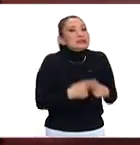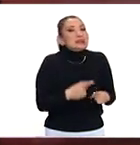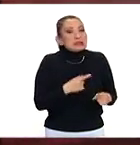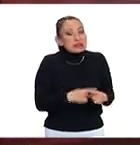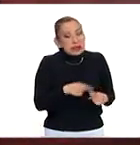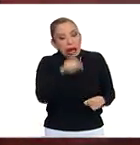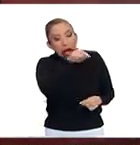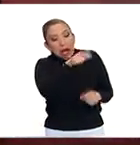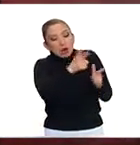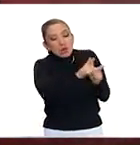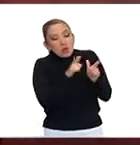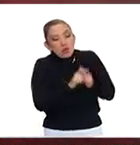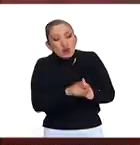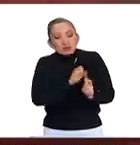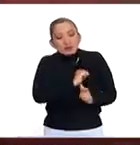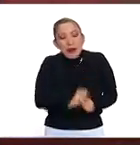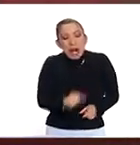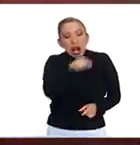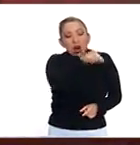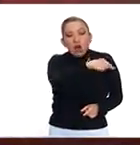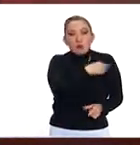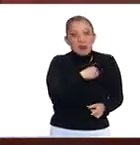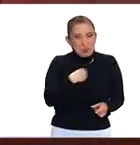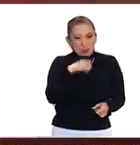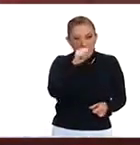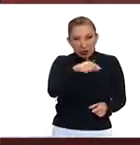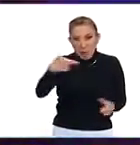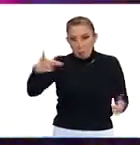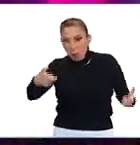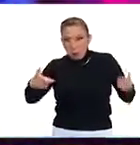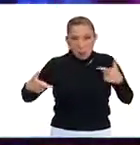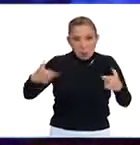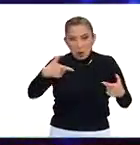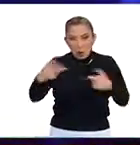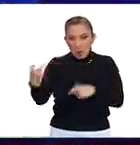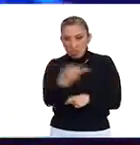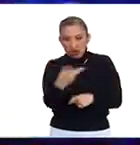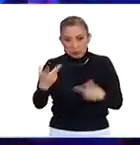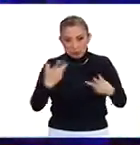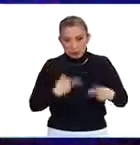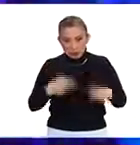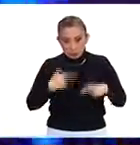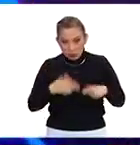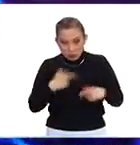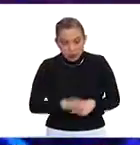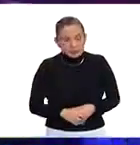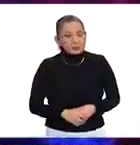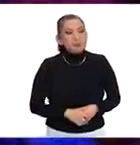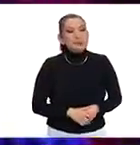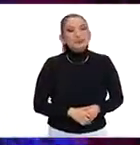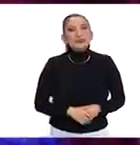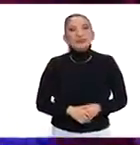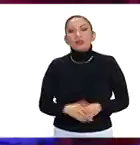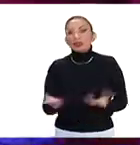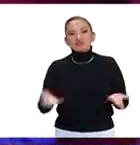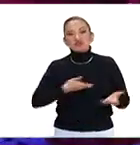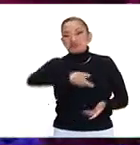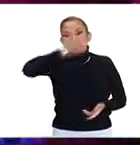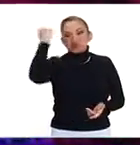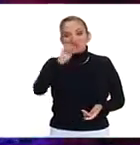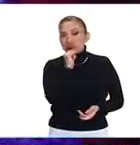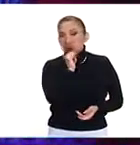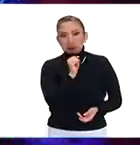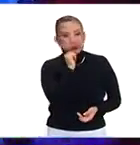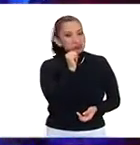tipo de grupo pertenecían los que se agarraron a balazos, hay que decirlo así, no han